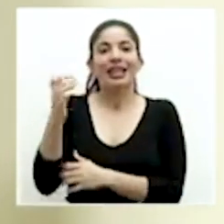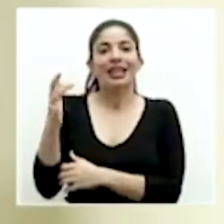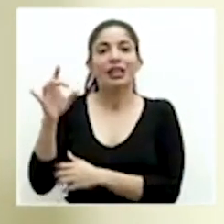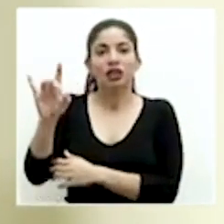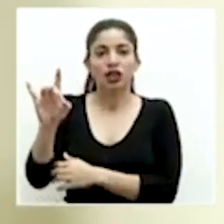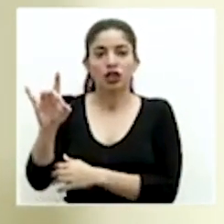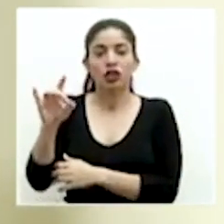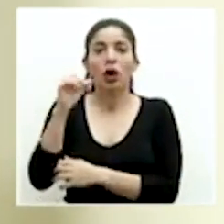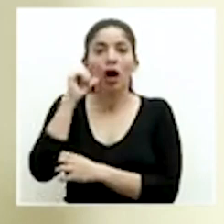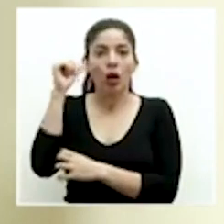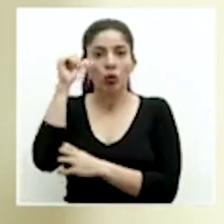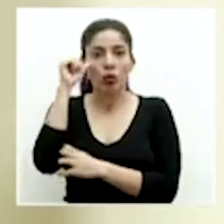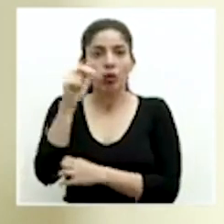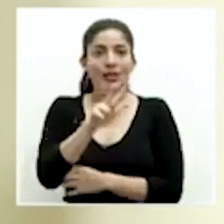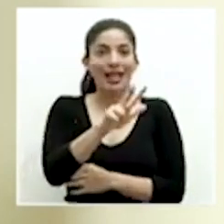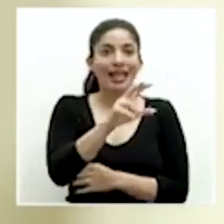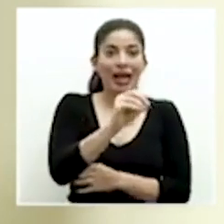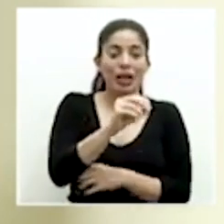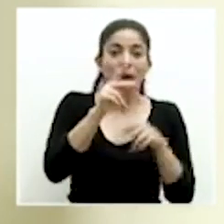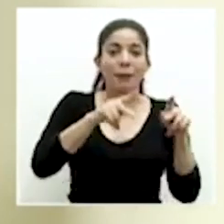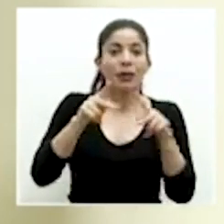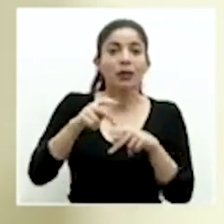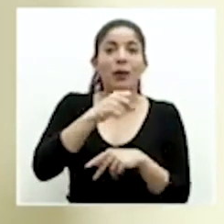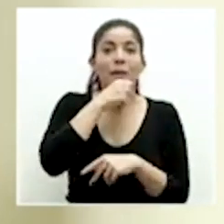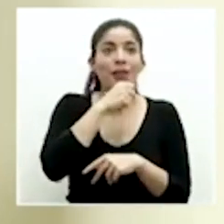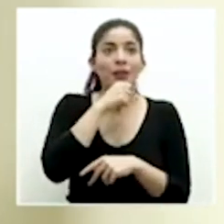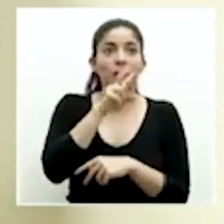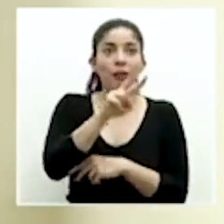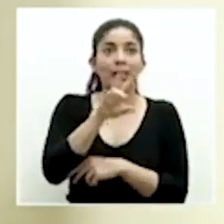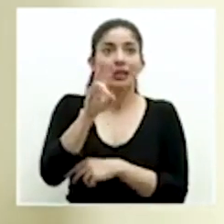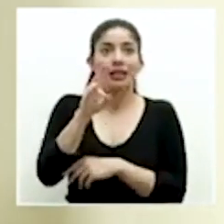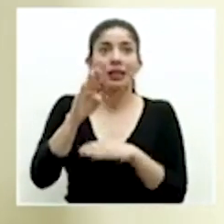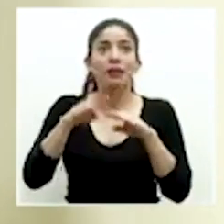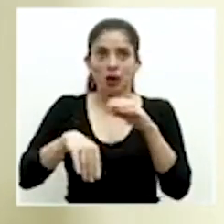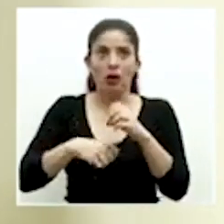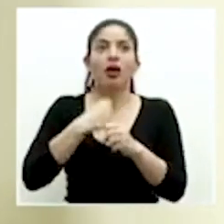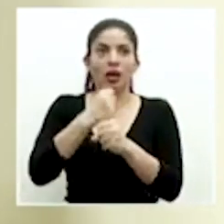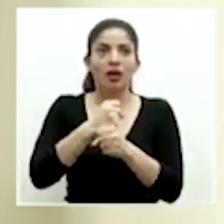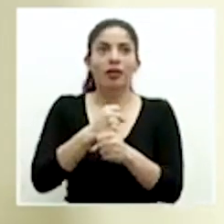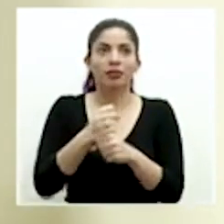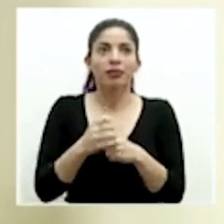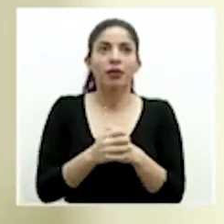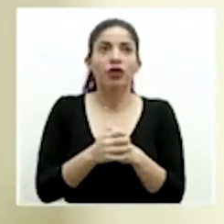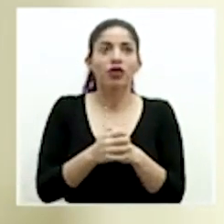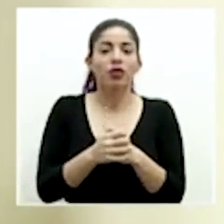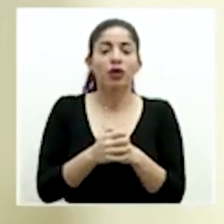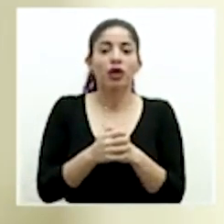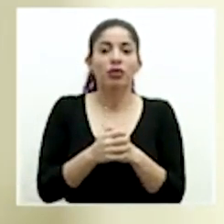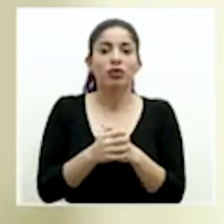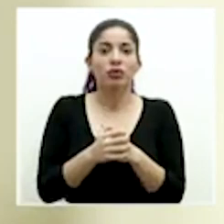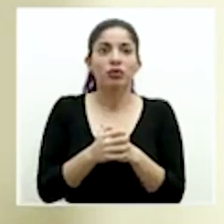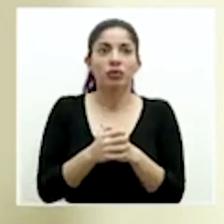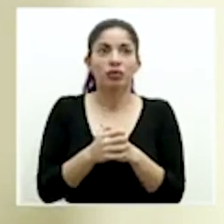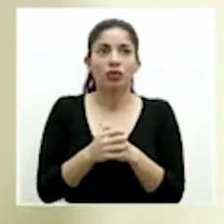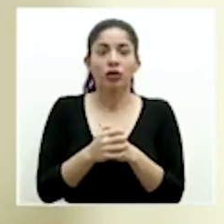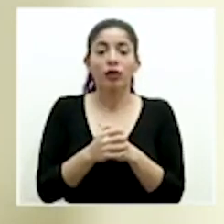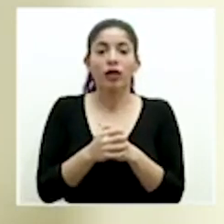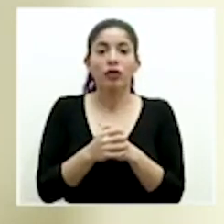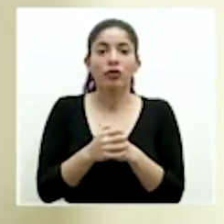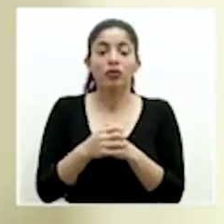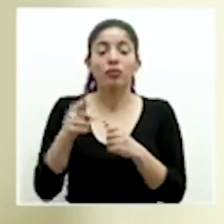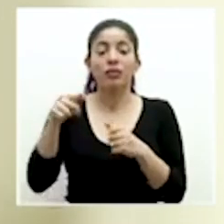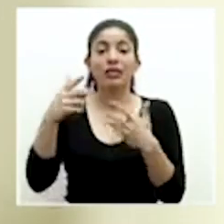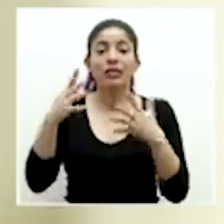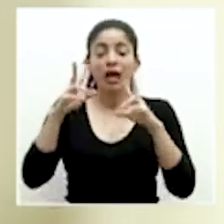adultos, 30 personas mayores y 27 menores de edad. Al día de hoy se han descartado 13